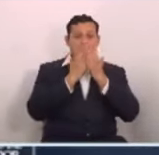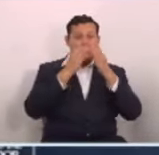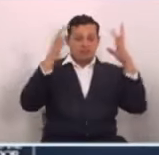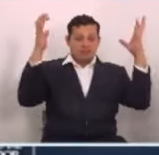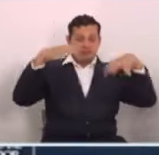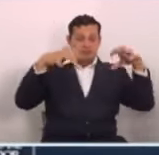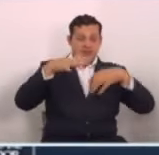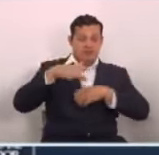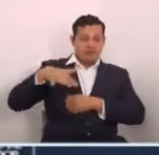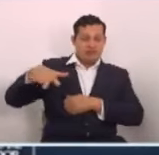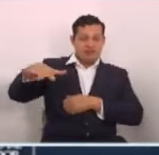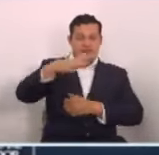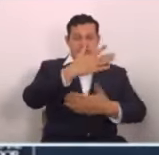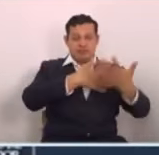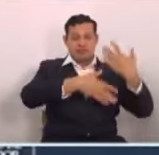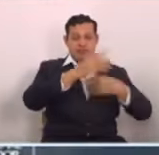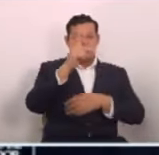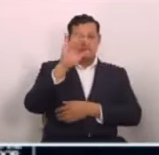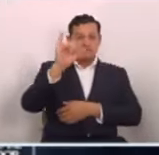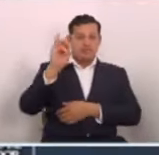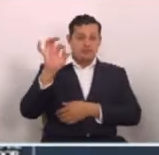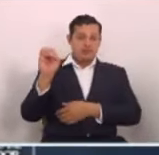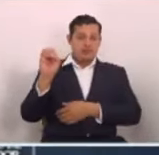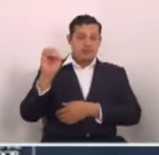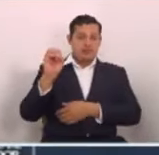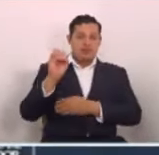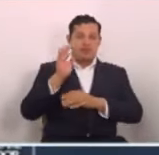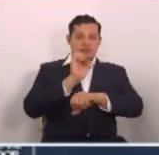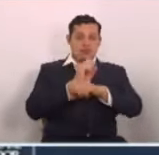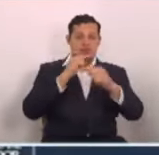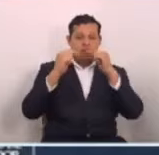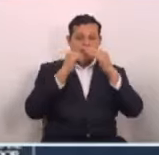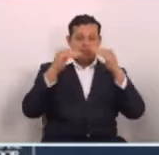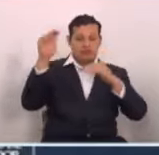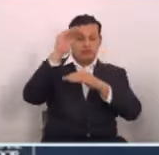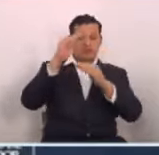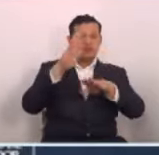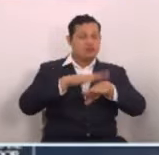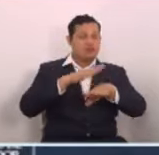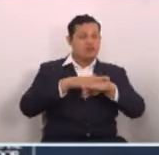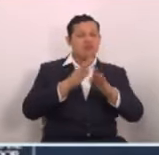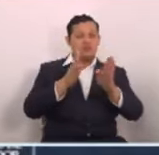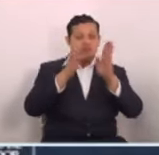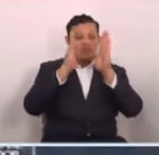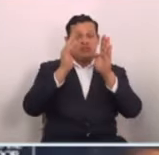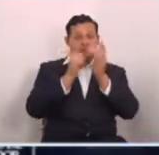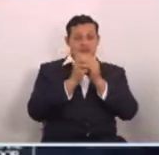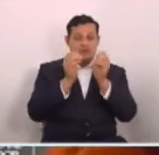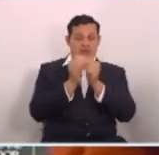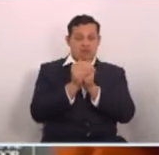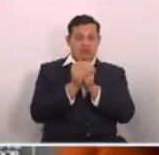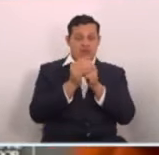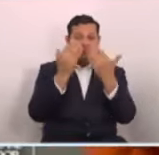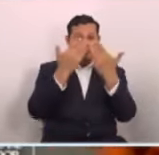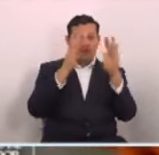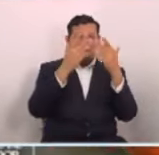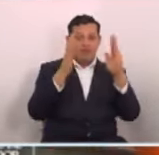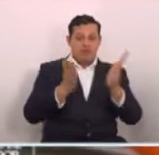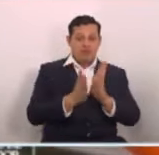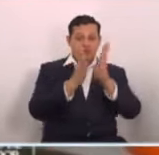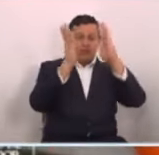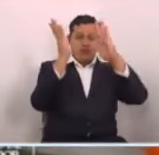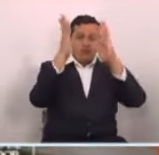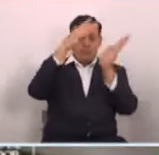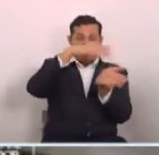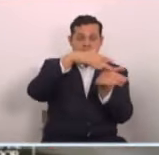el Océano Pacífico. Las autoridades piden acatar las recomendaciones ya que se reportan distintos tipos de afectaciones como árboles caídos,